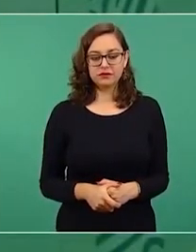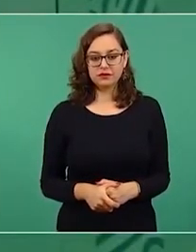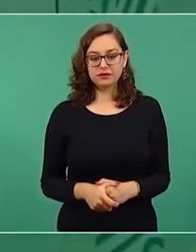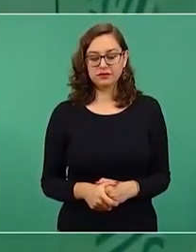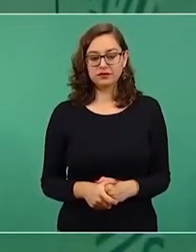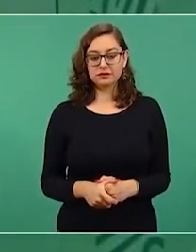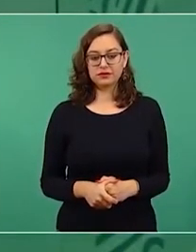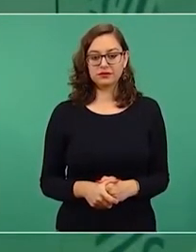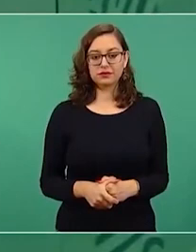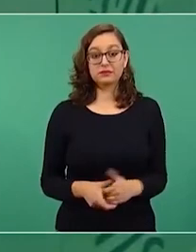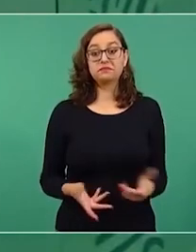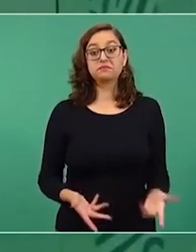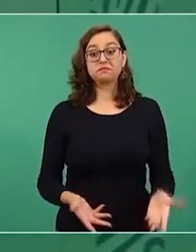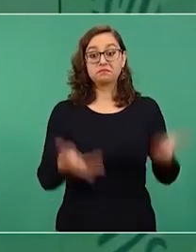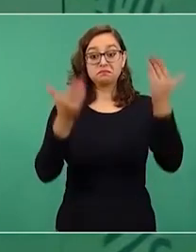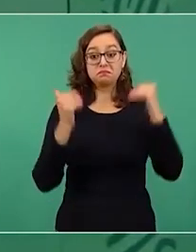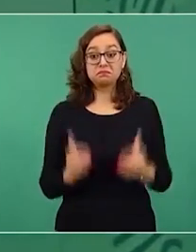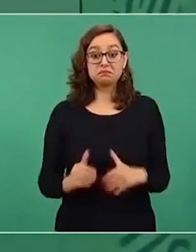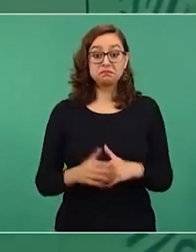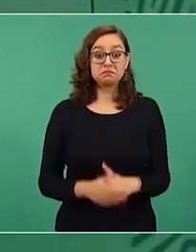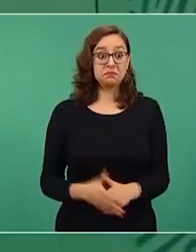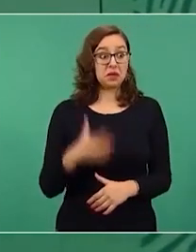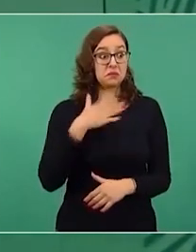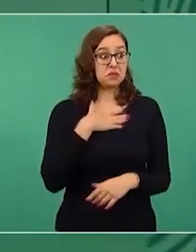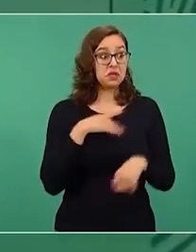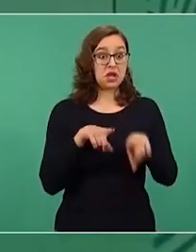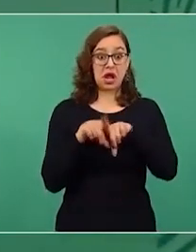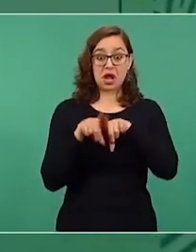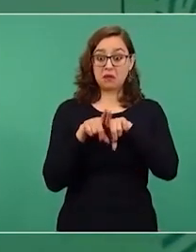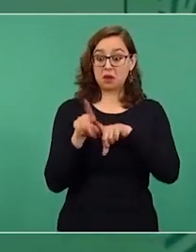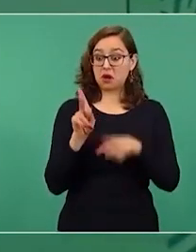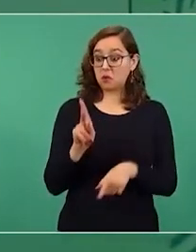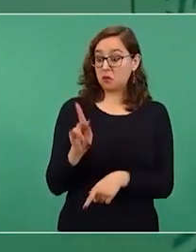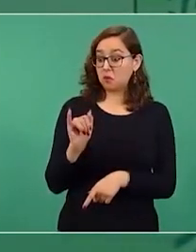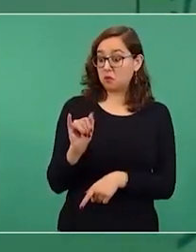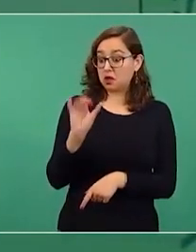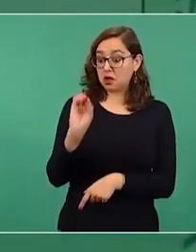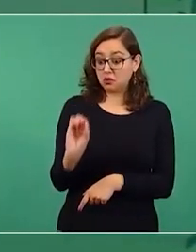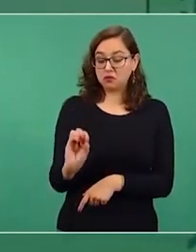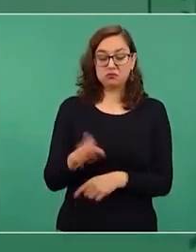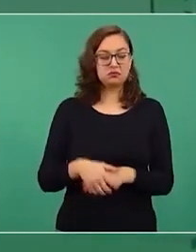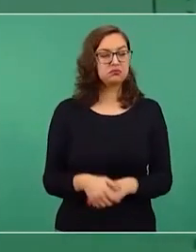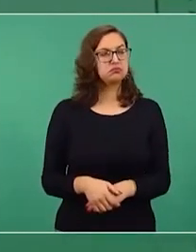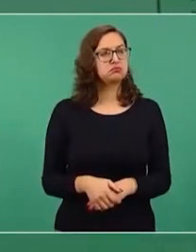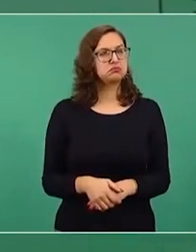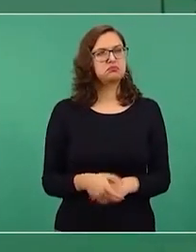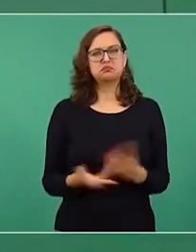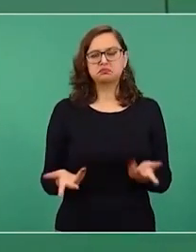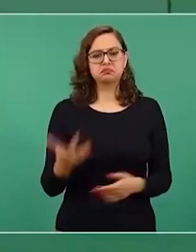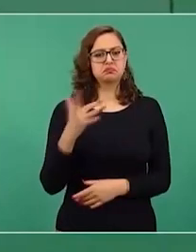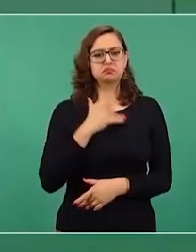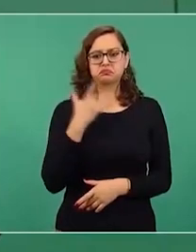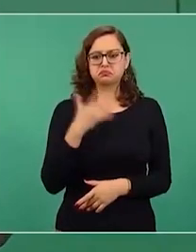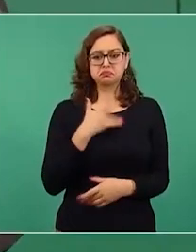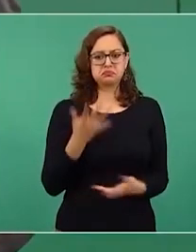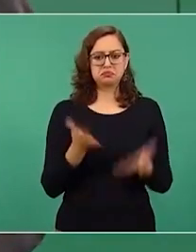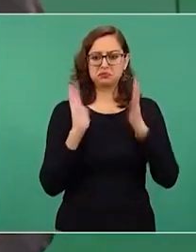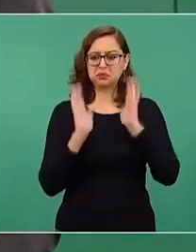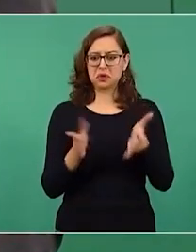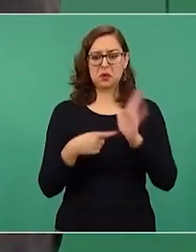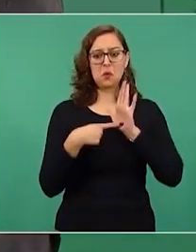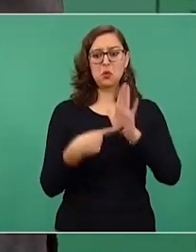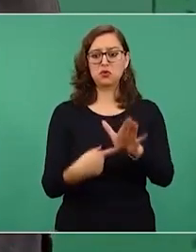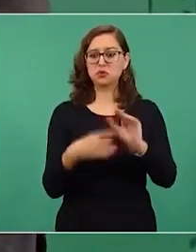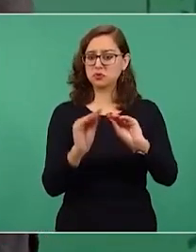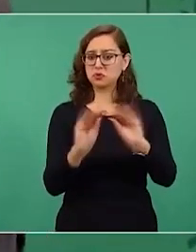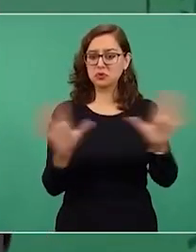Lo de mi hermano ha quedado ya muy claro de manifiesto que